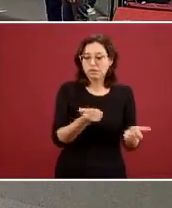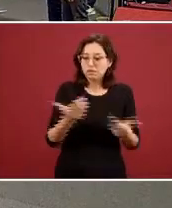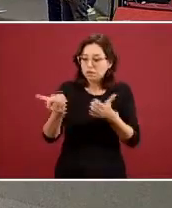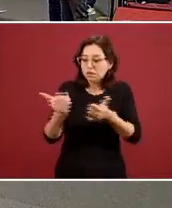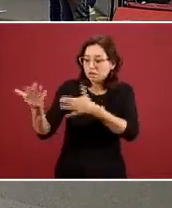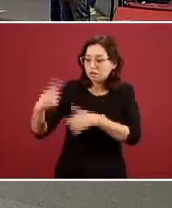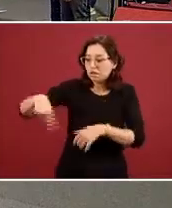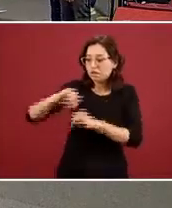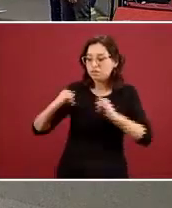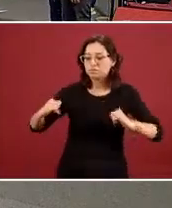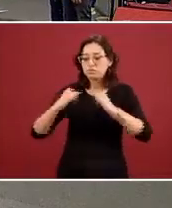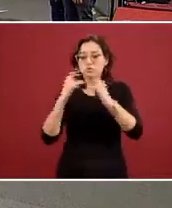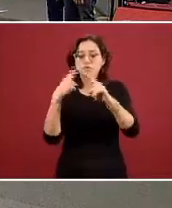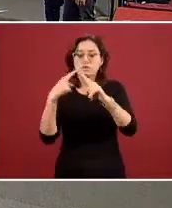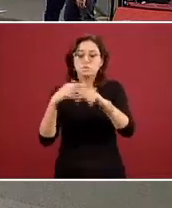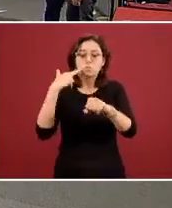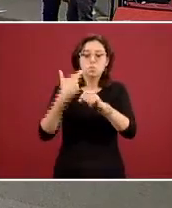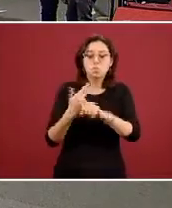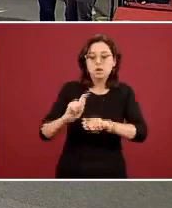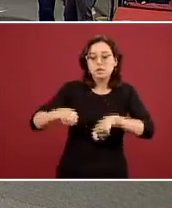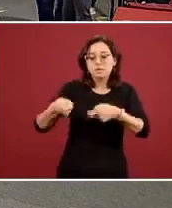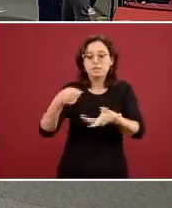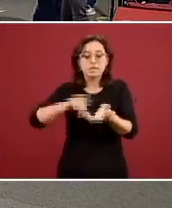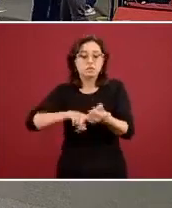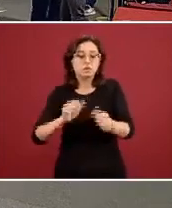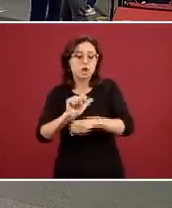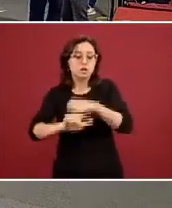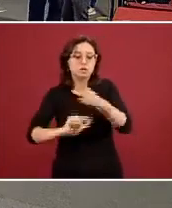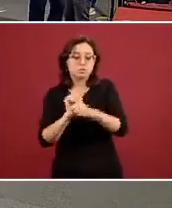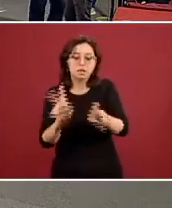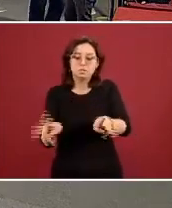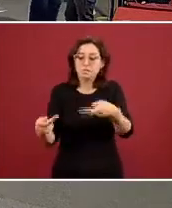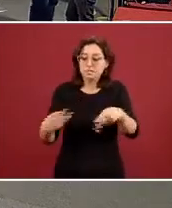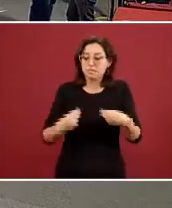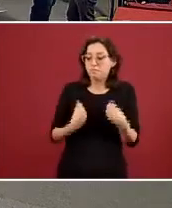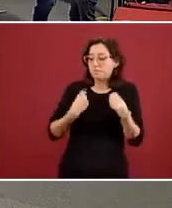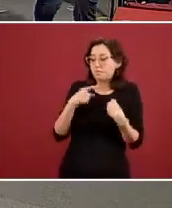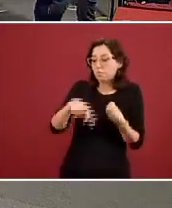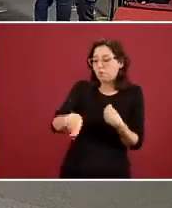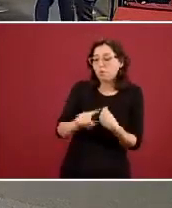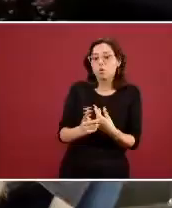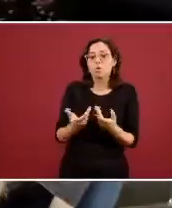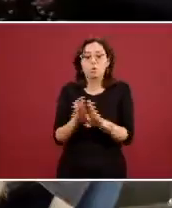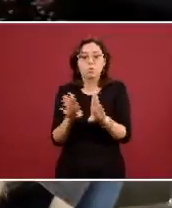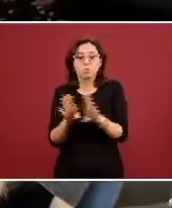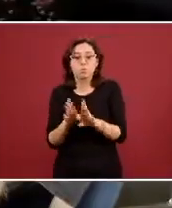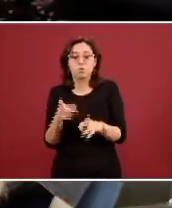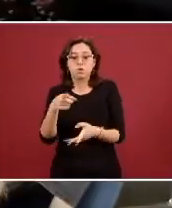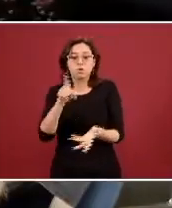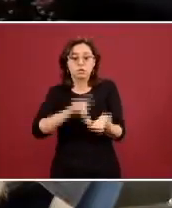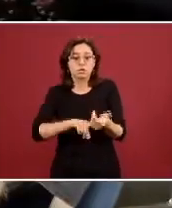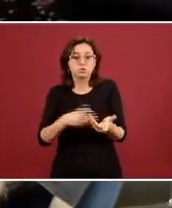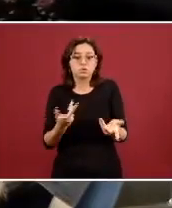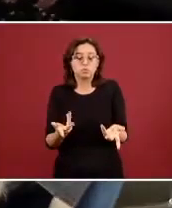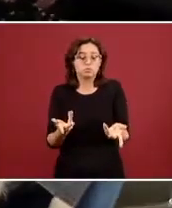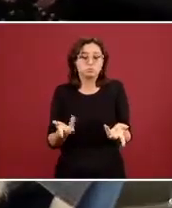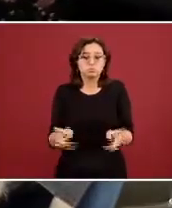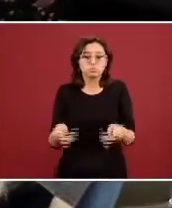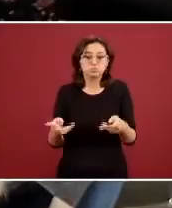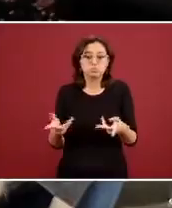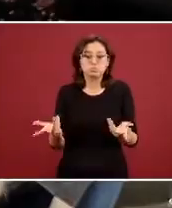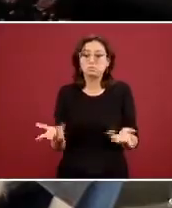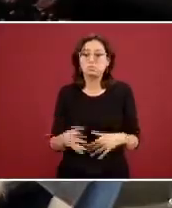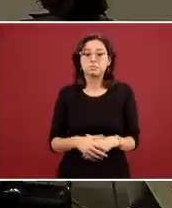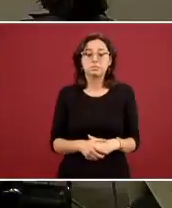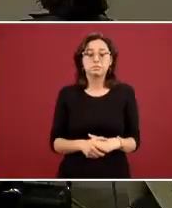estos mercados húmedos que le llaman en donde se venden animales vivos y de donde surgió justamente el COVID es un tema que escapa